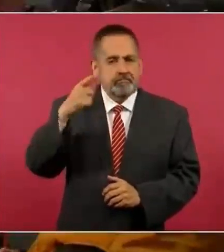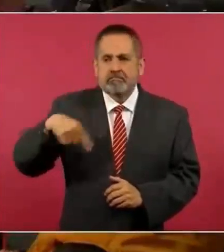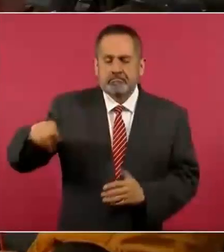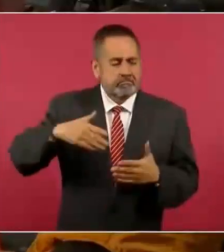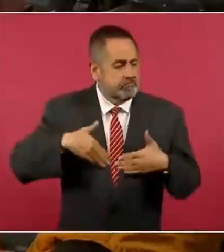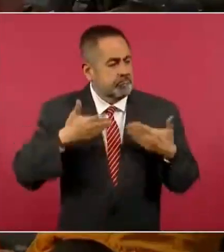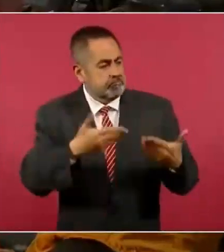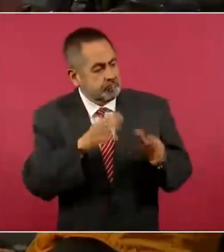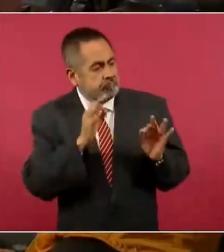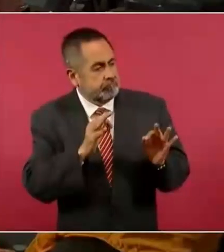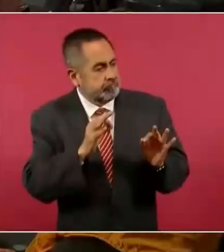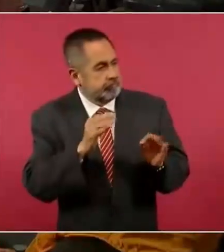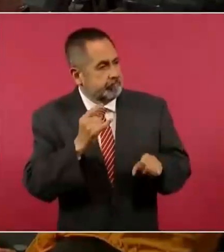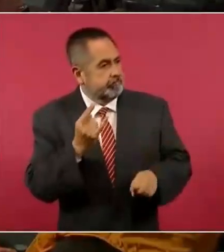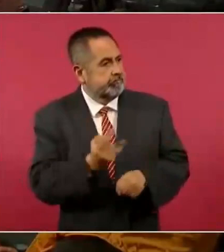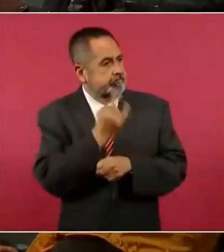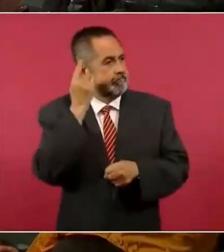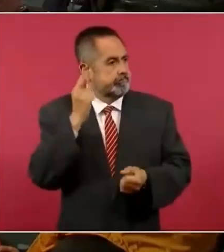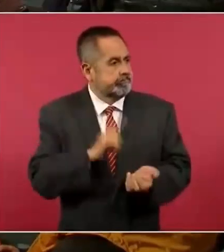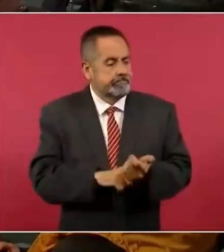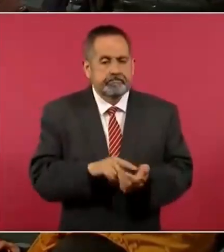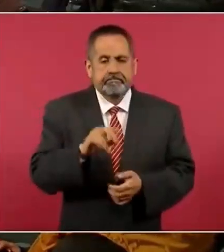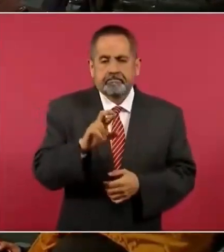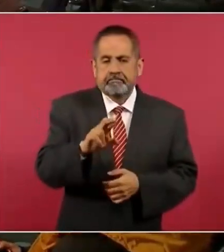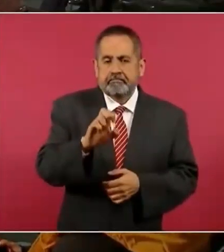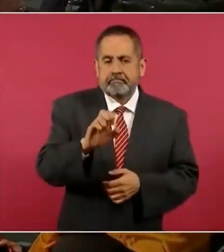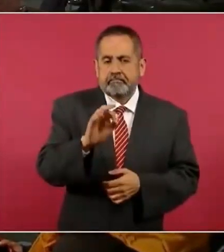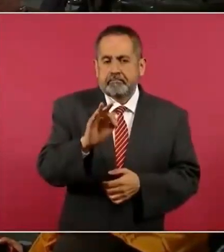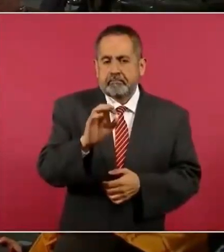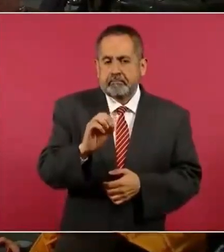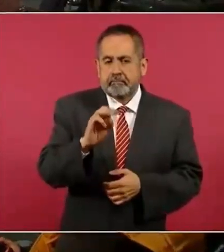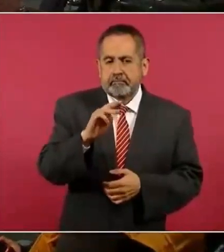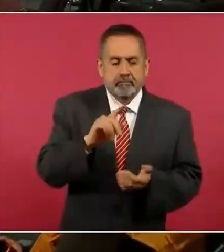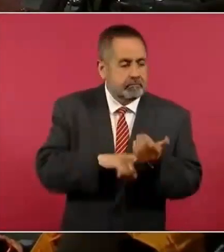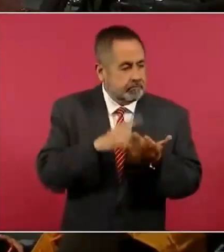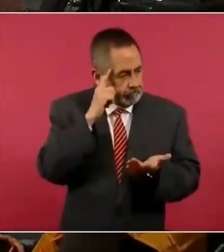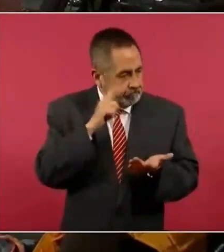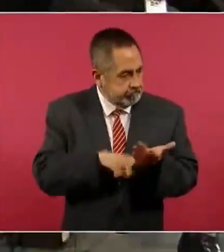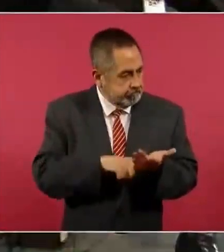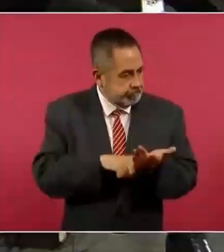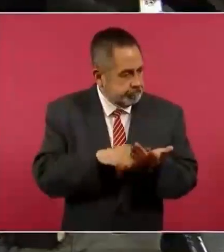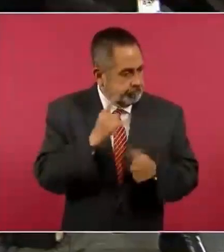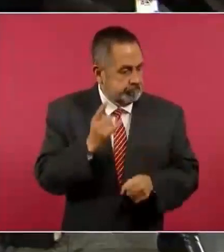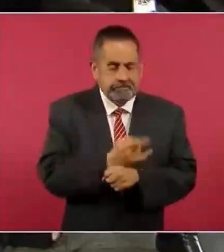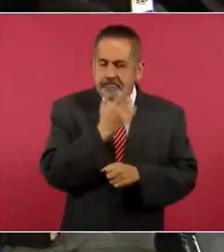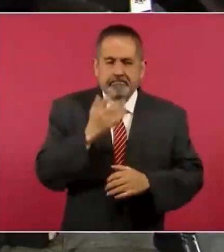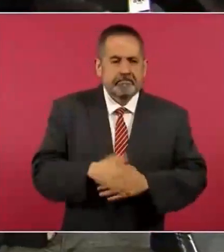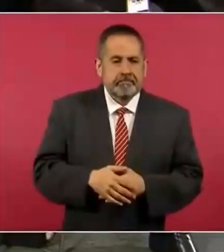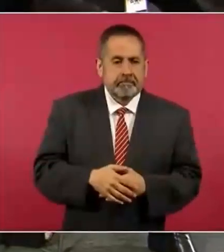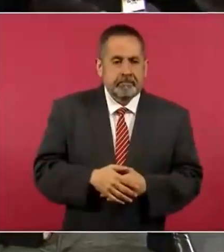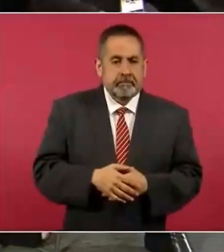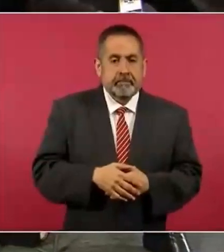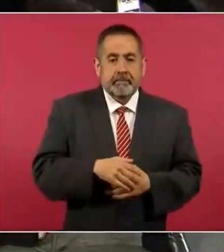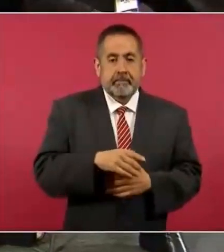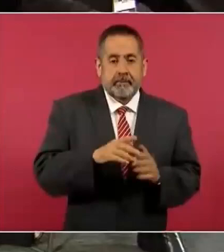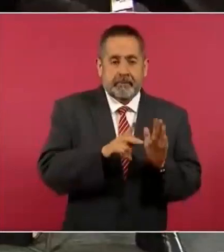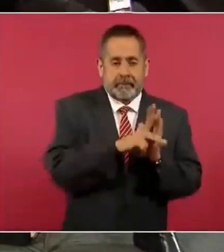del Reforma, no hay un solo escritor